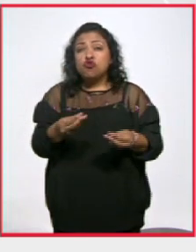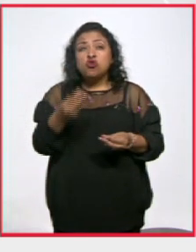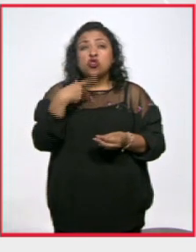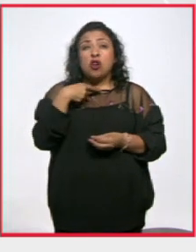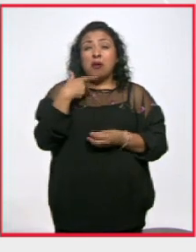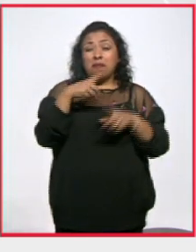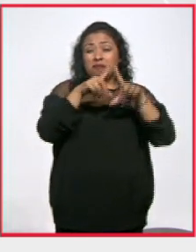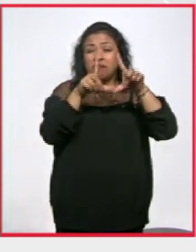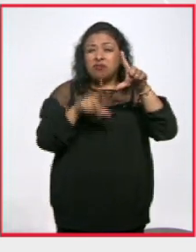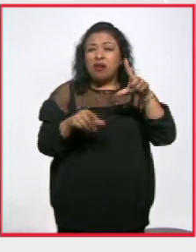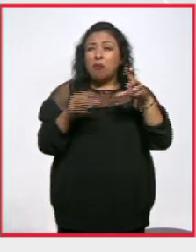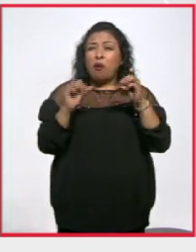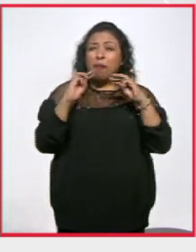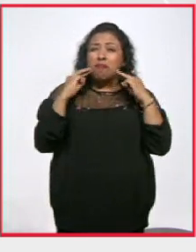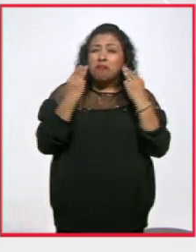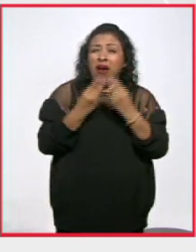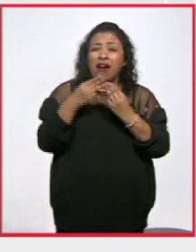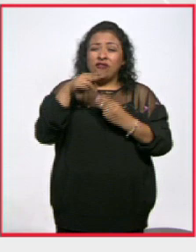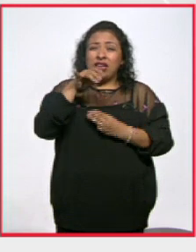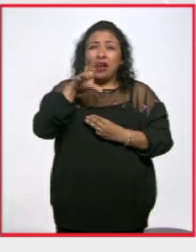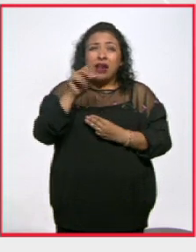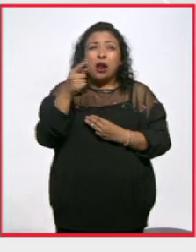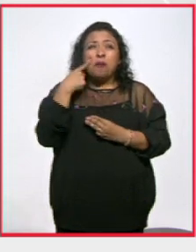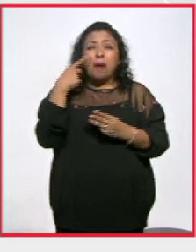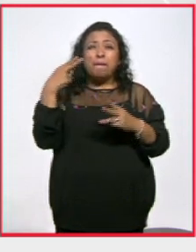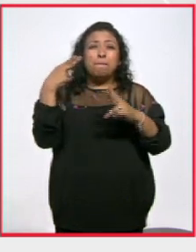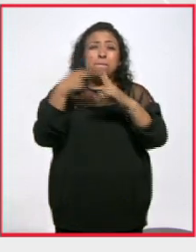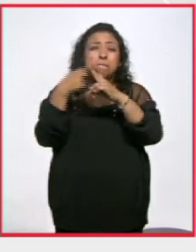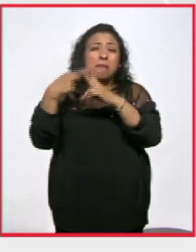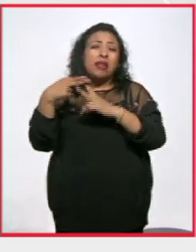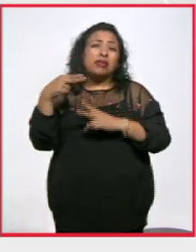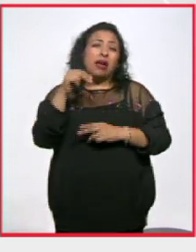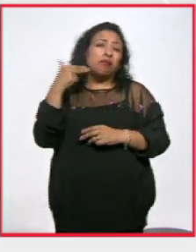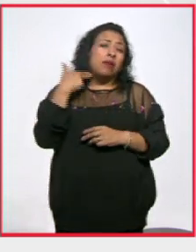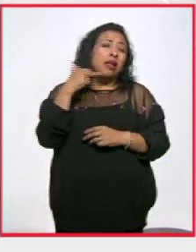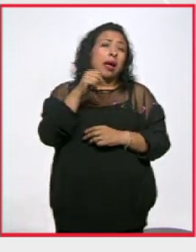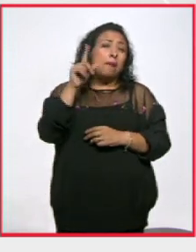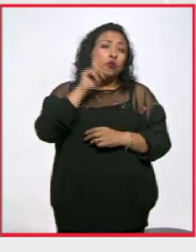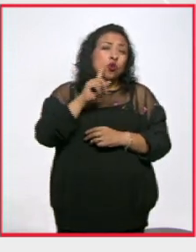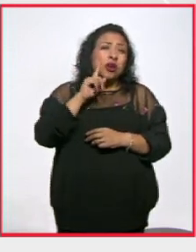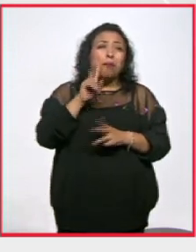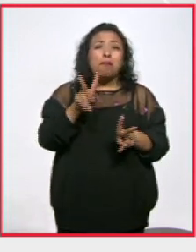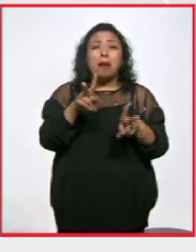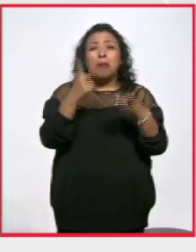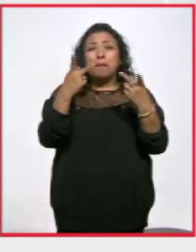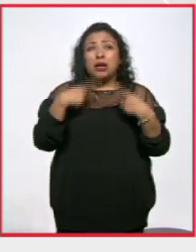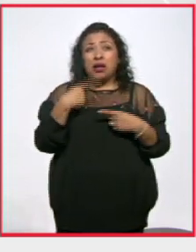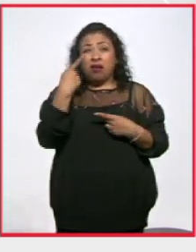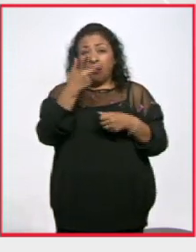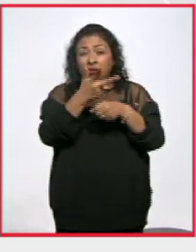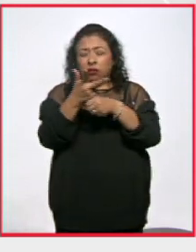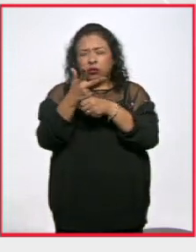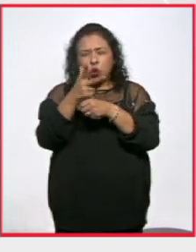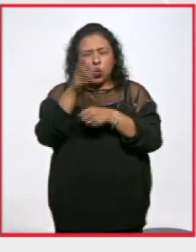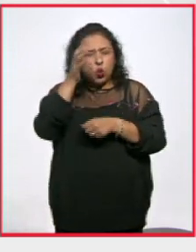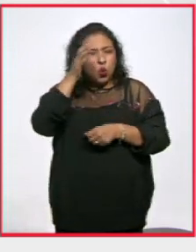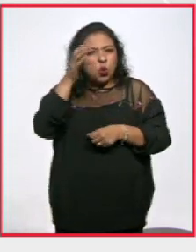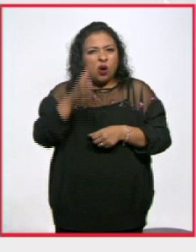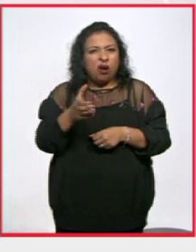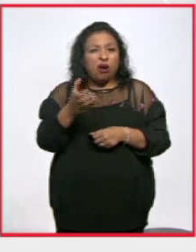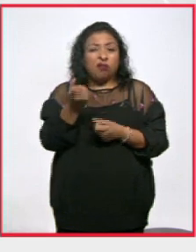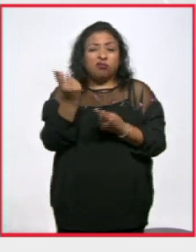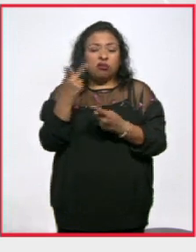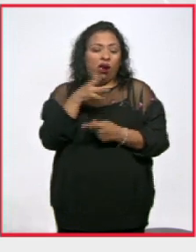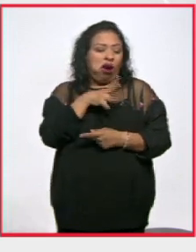asolado por el narco, la Nación de los Feminicidios y la trata de personas. Este es un documental crudo que muchos prefieren